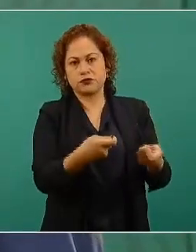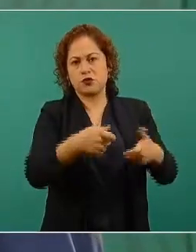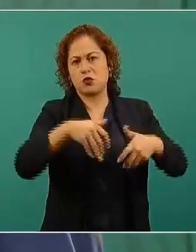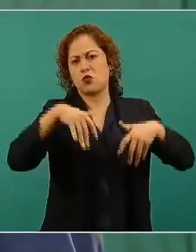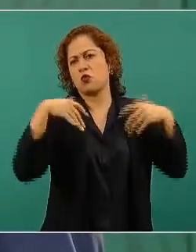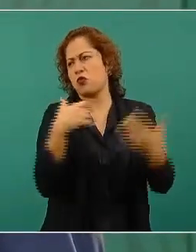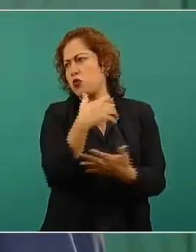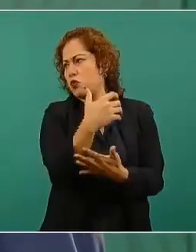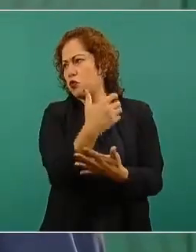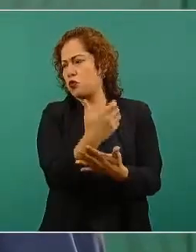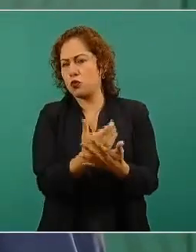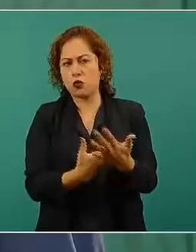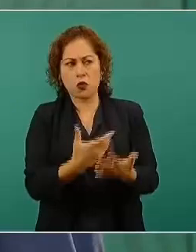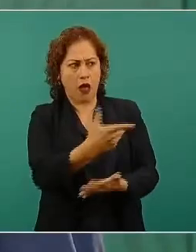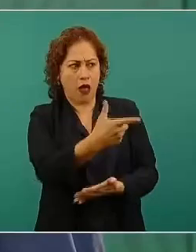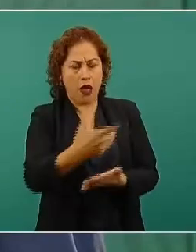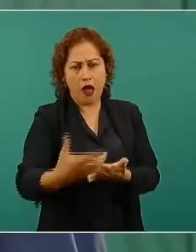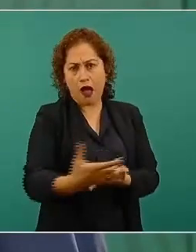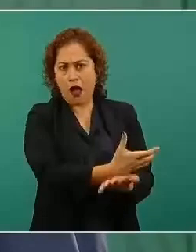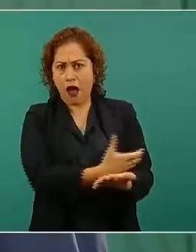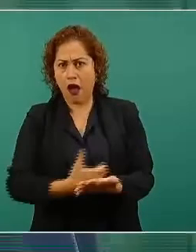jugosísimos, hicieron